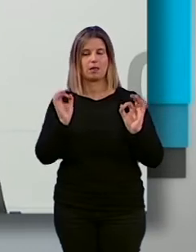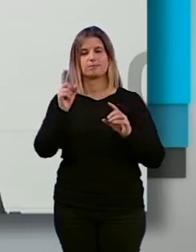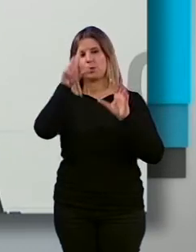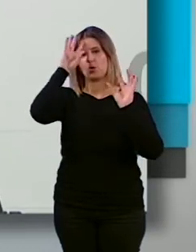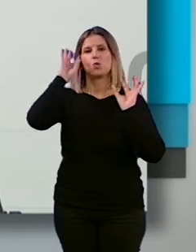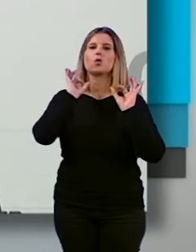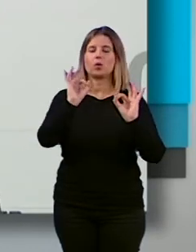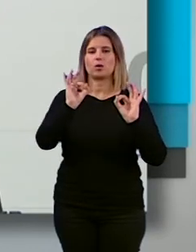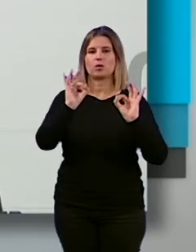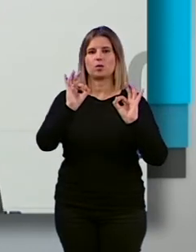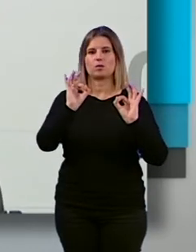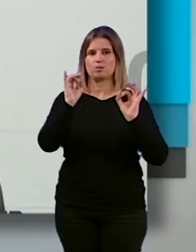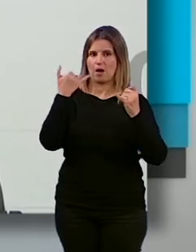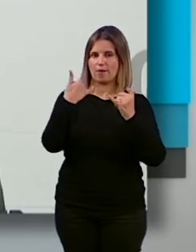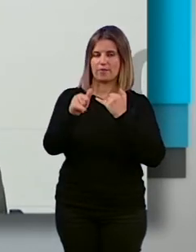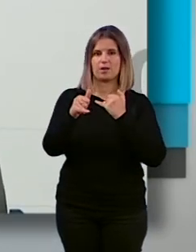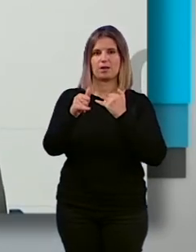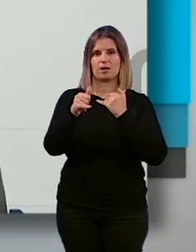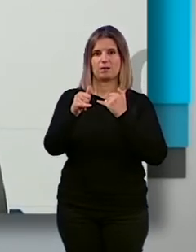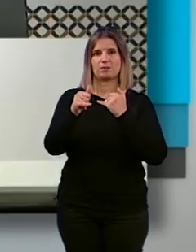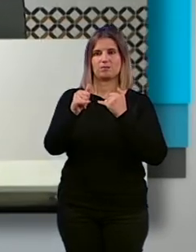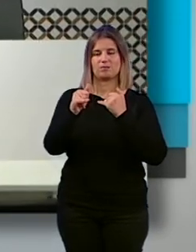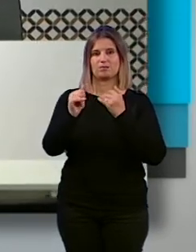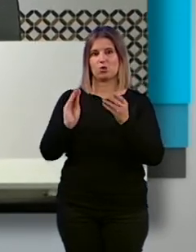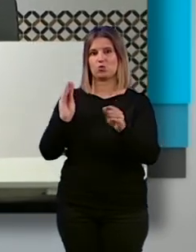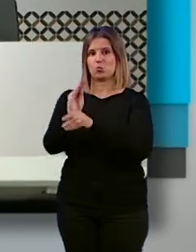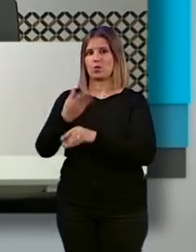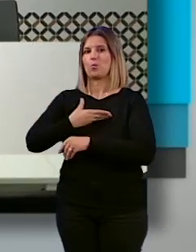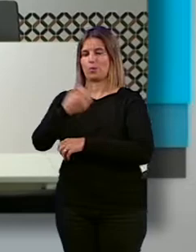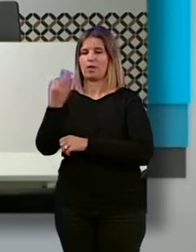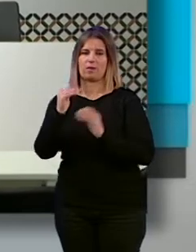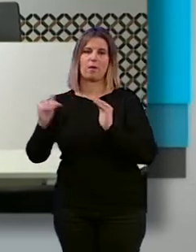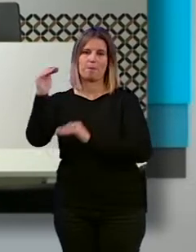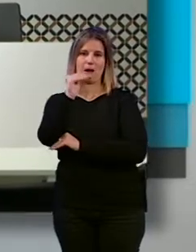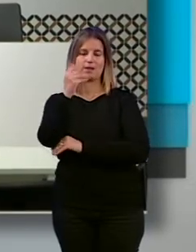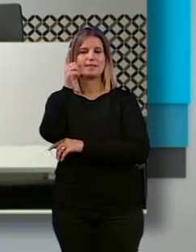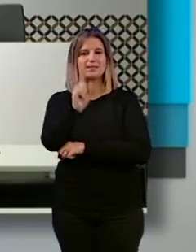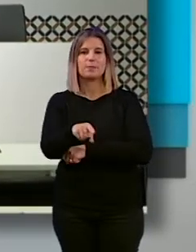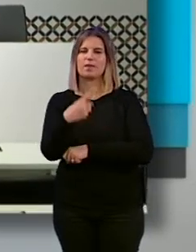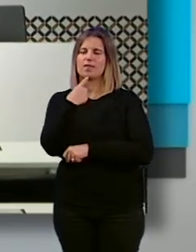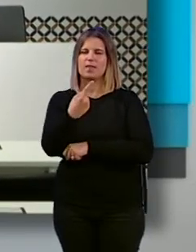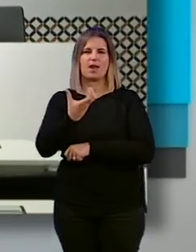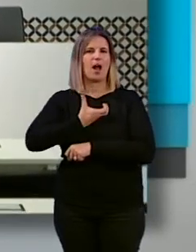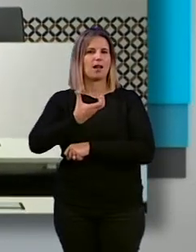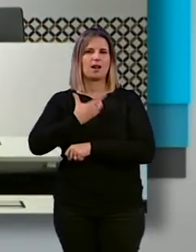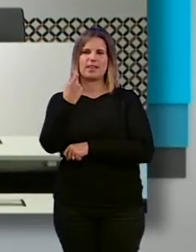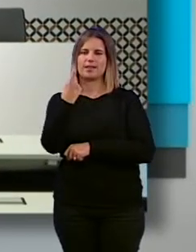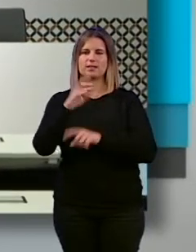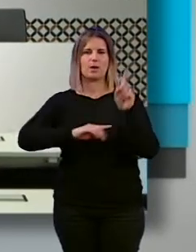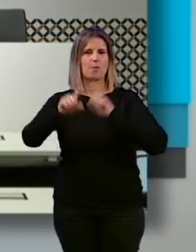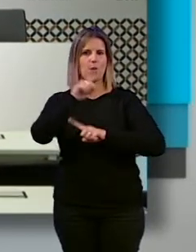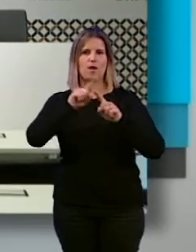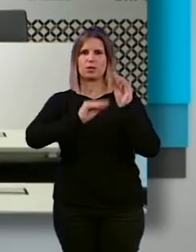derivado al aumento de la subvención municipal. También ha afirmado que la ciudad necesita un alcalde que busque soluciones a los problemas,